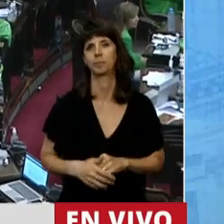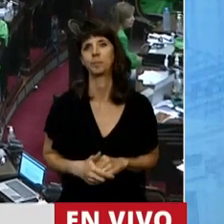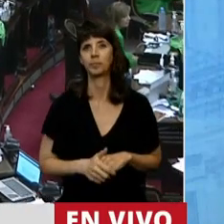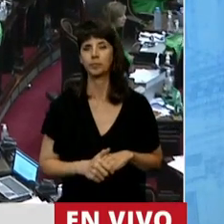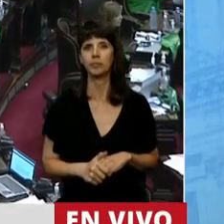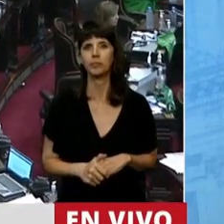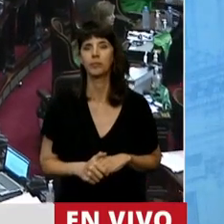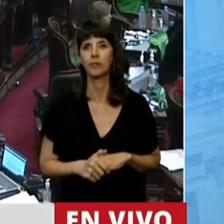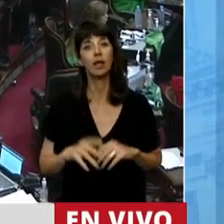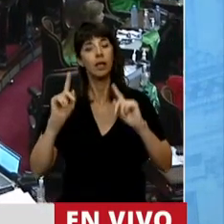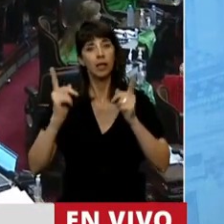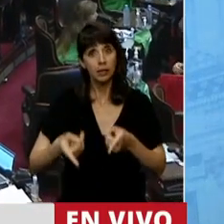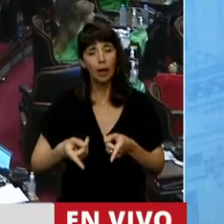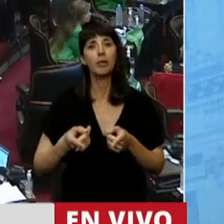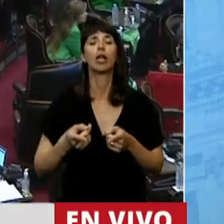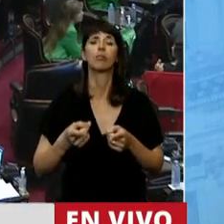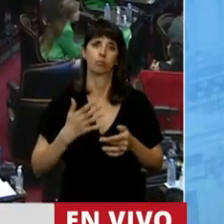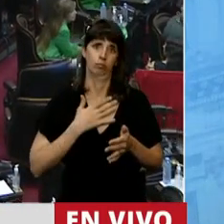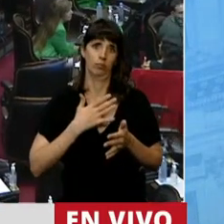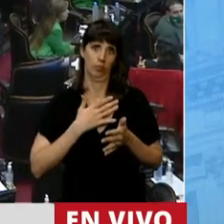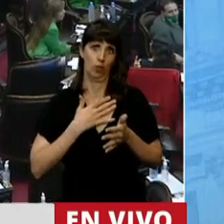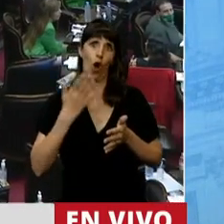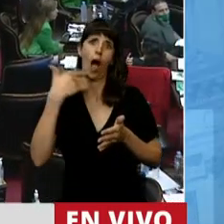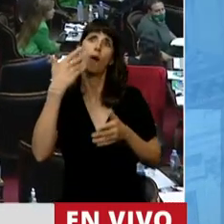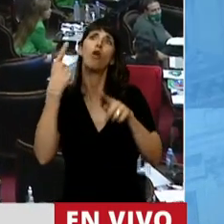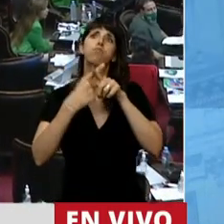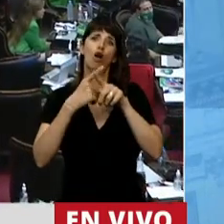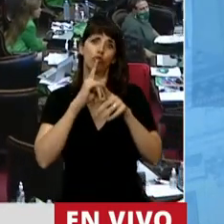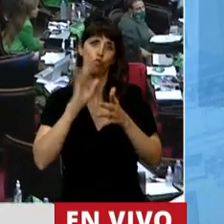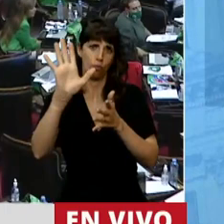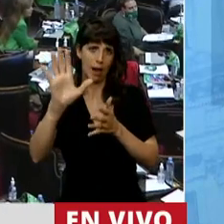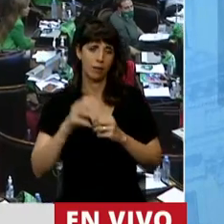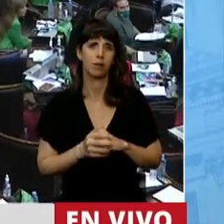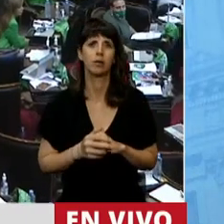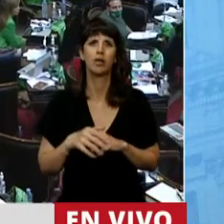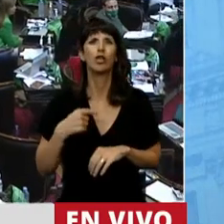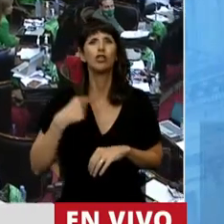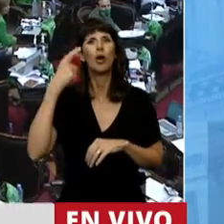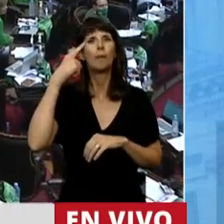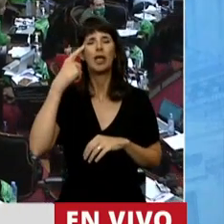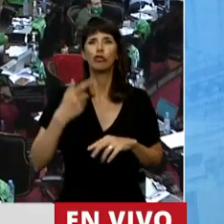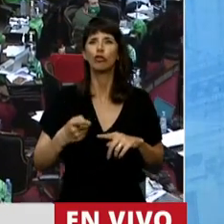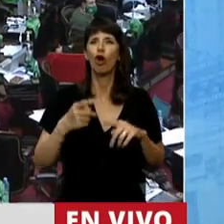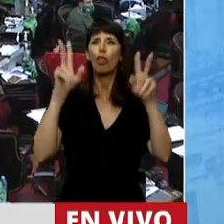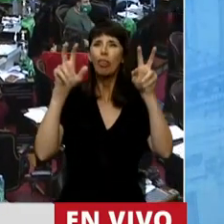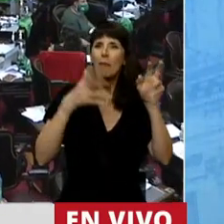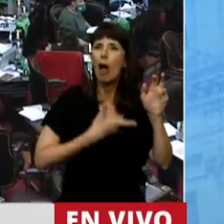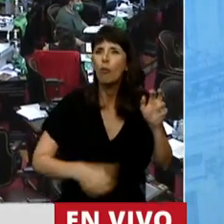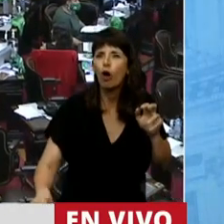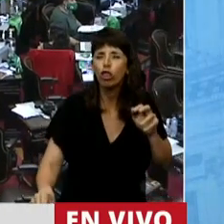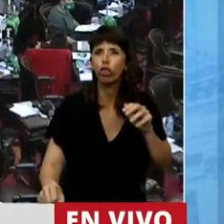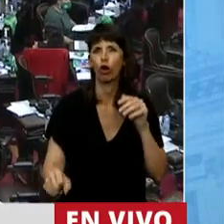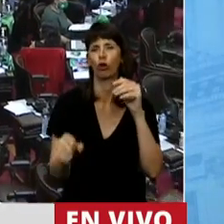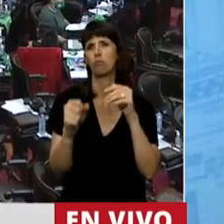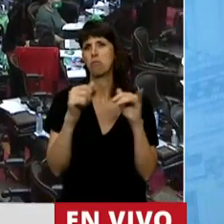Además, puedo hablar por mi provincia, creo que el aborto no está en la agenda de los jóvenes, a